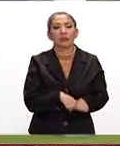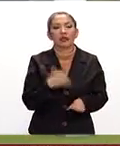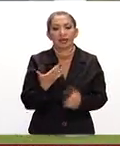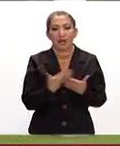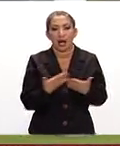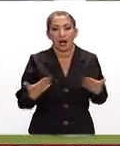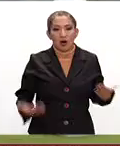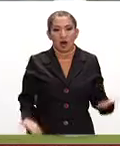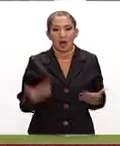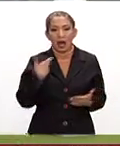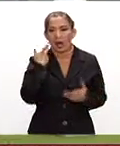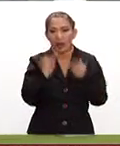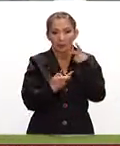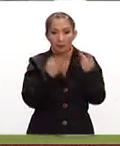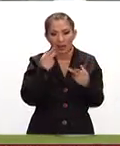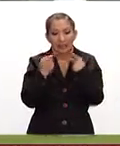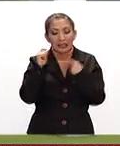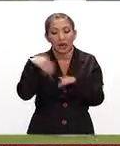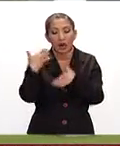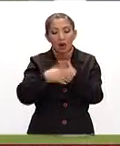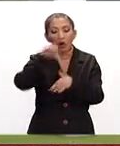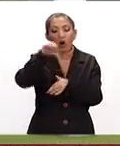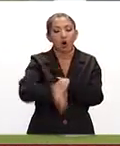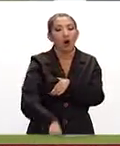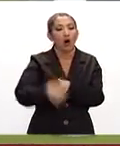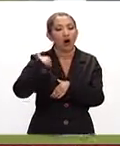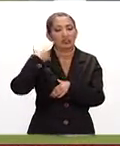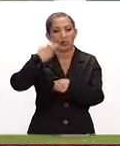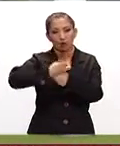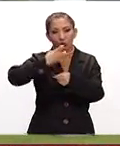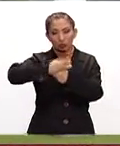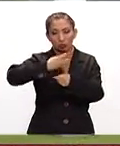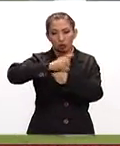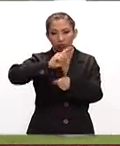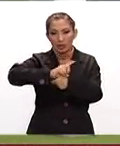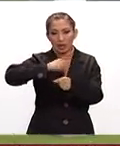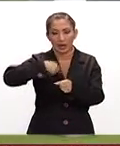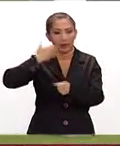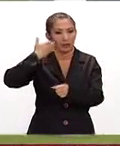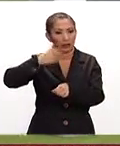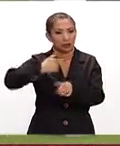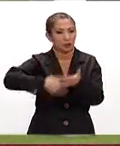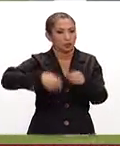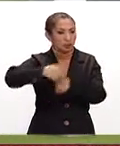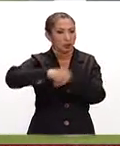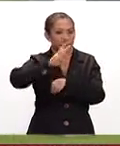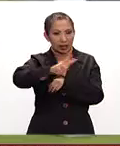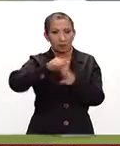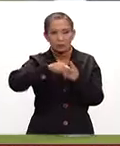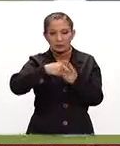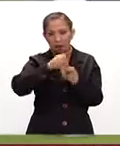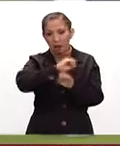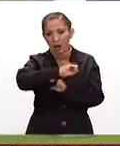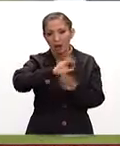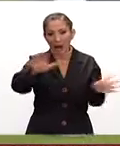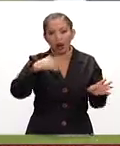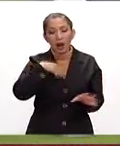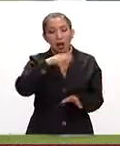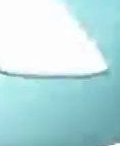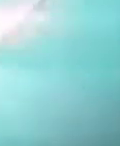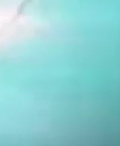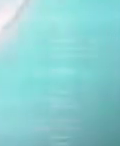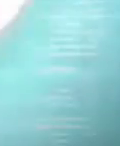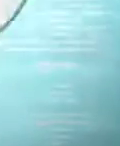para ahora sí, hablar de lo que se va a ver hoy, en este segundo día de actividades de la jornada número 3. Empezando, por supuesto, con el